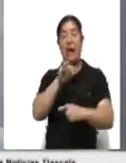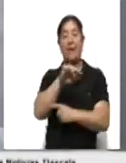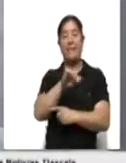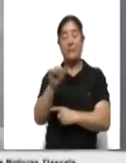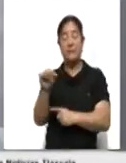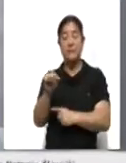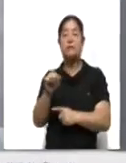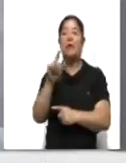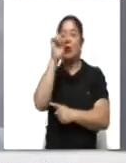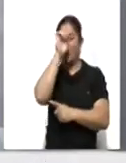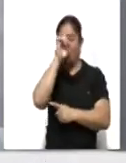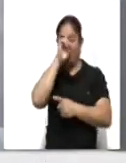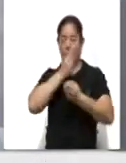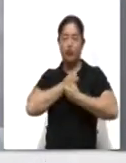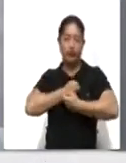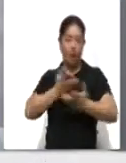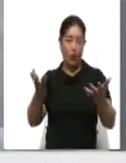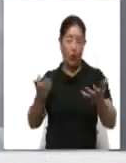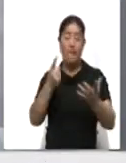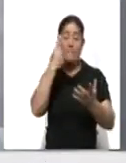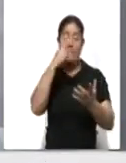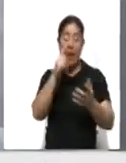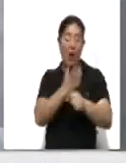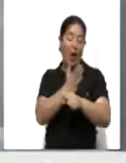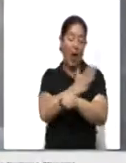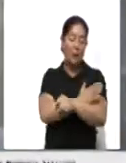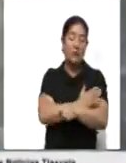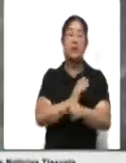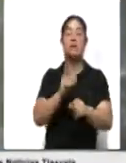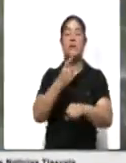una serie de recomendaciones para prevenir enfermedades.